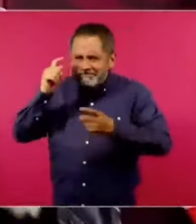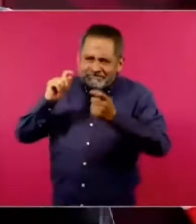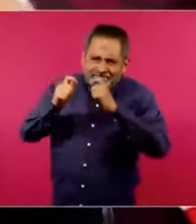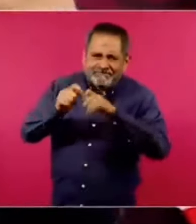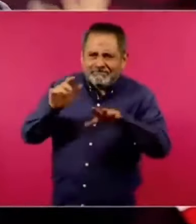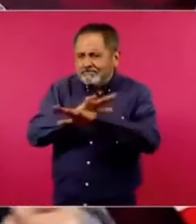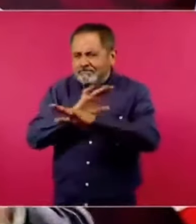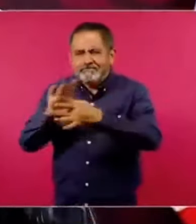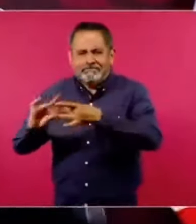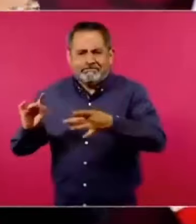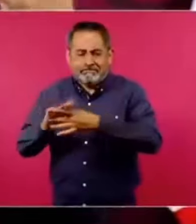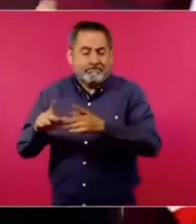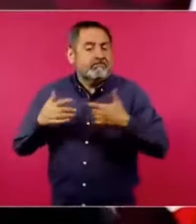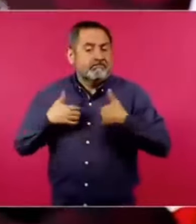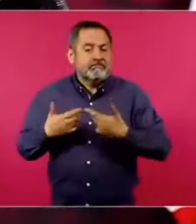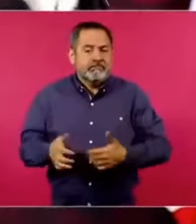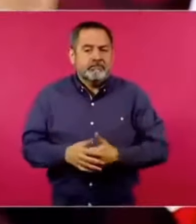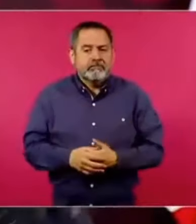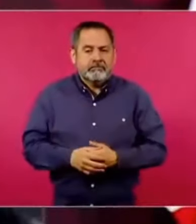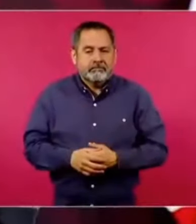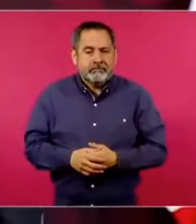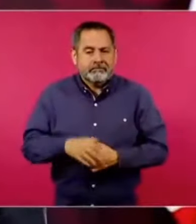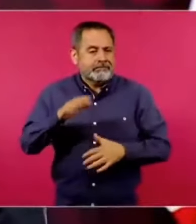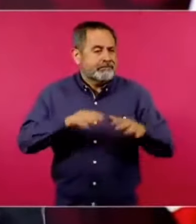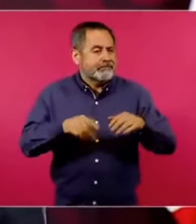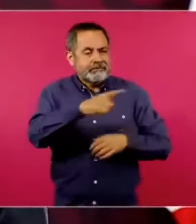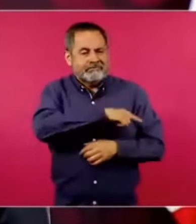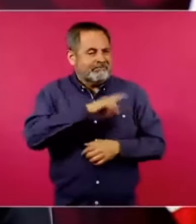los que están enojados,